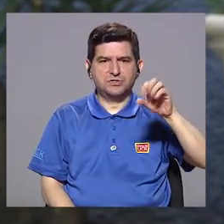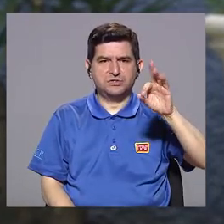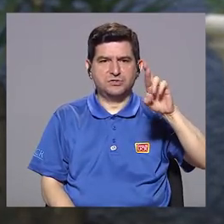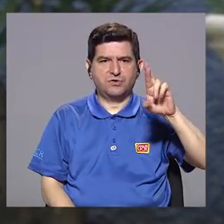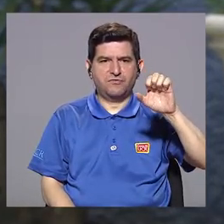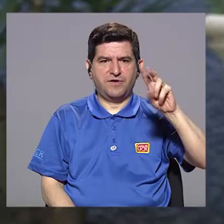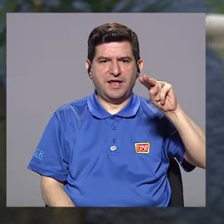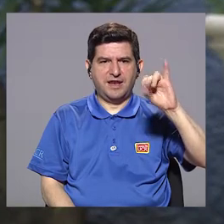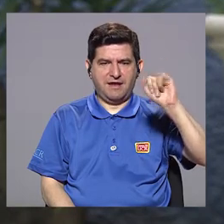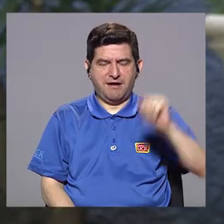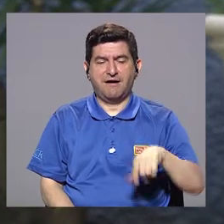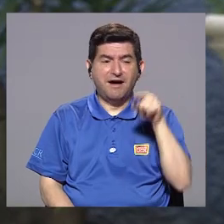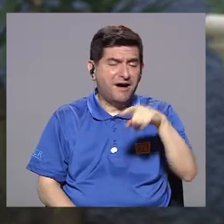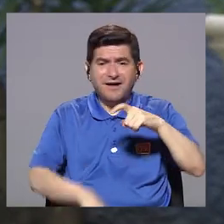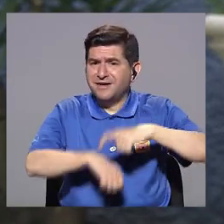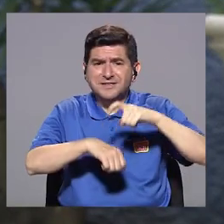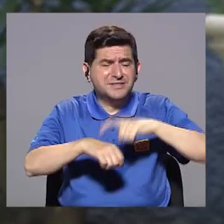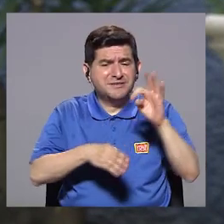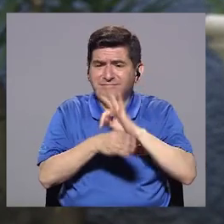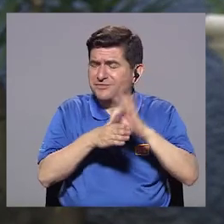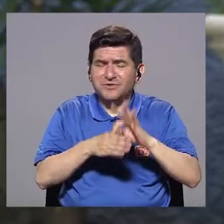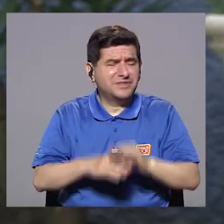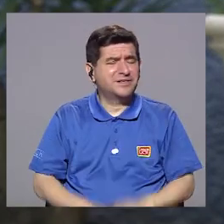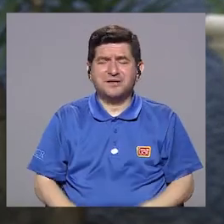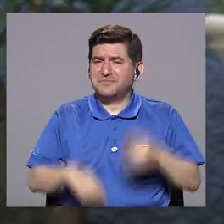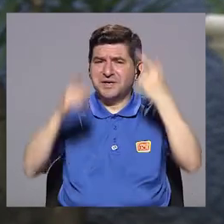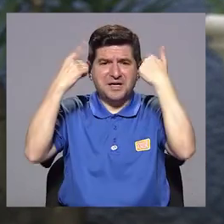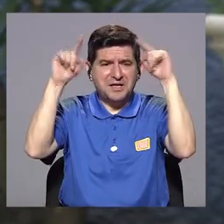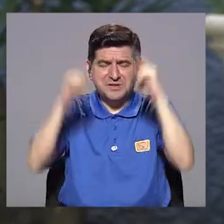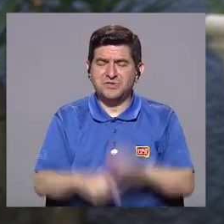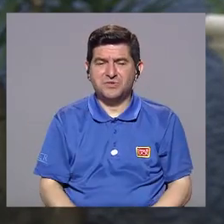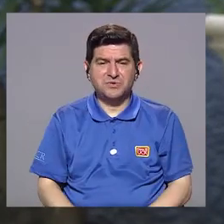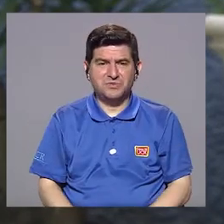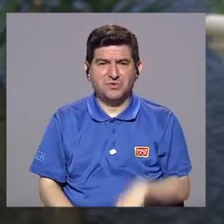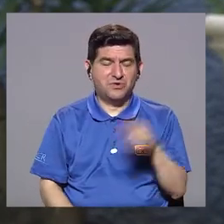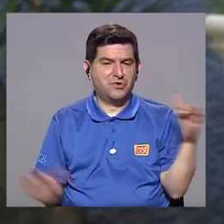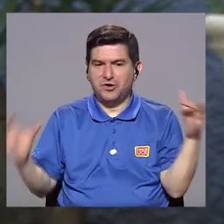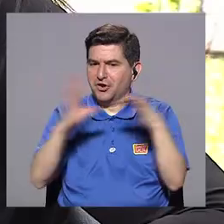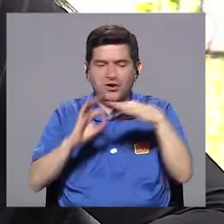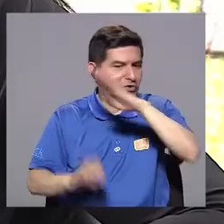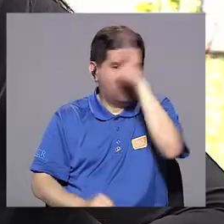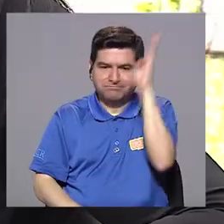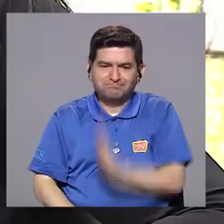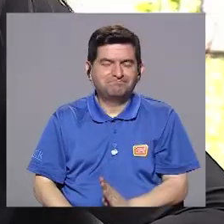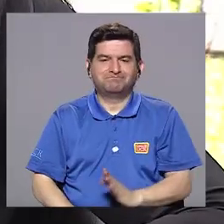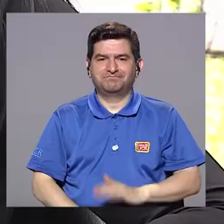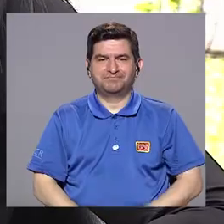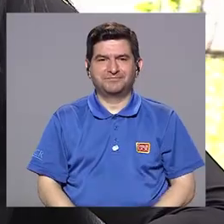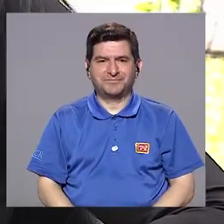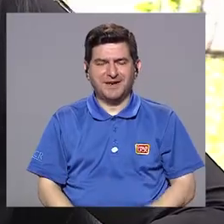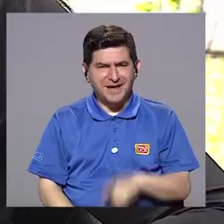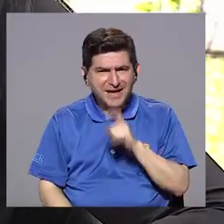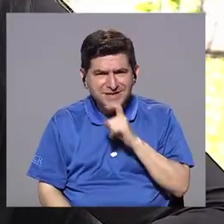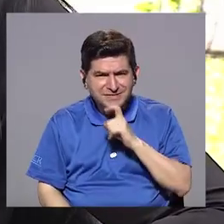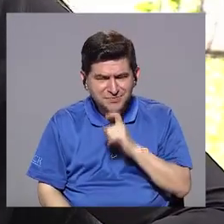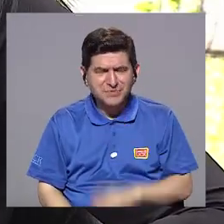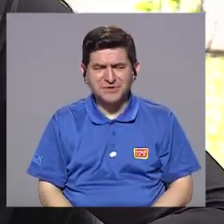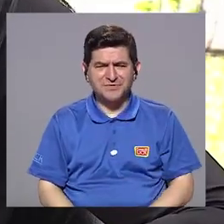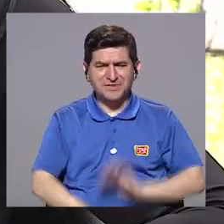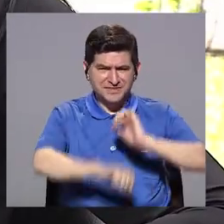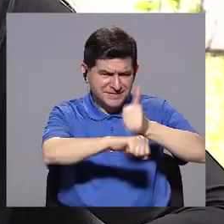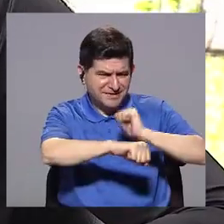efectivo, que es más que nada de control. Y no tiene nada que ver con la bipolaridad. O sea, es muy difícil